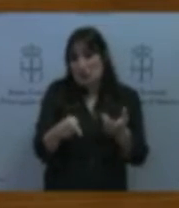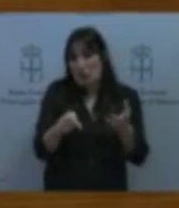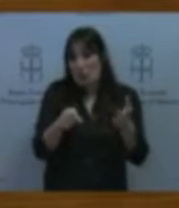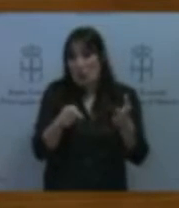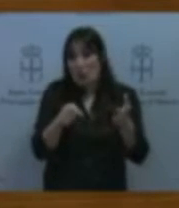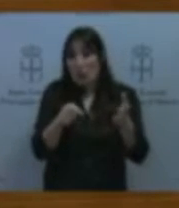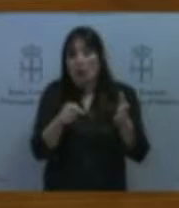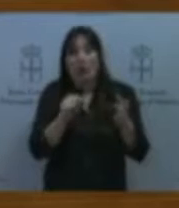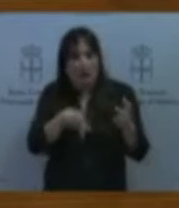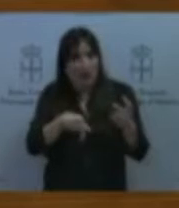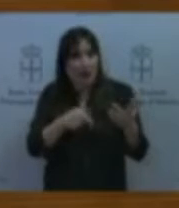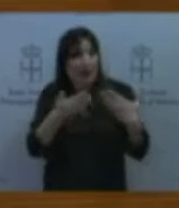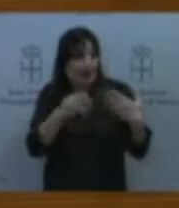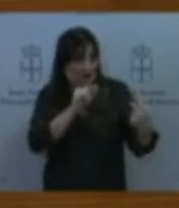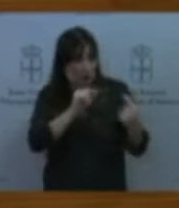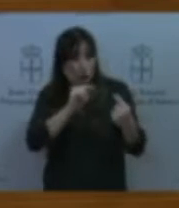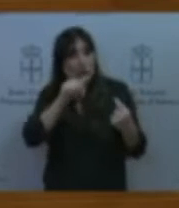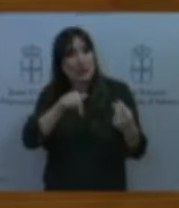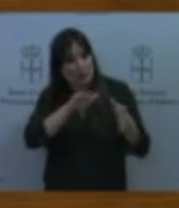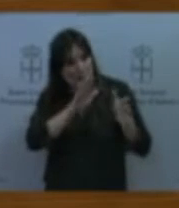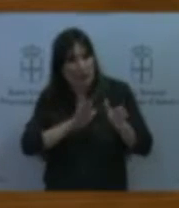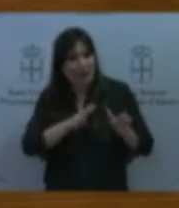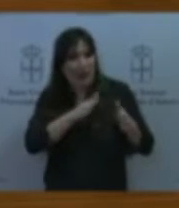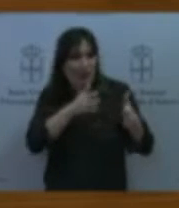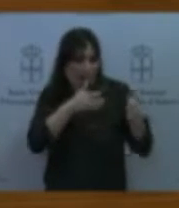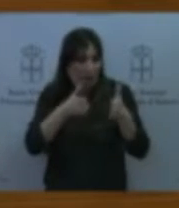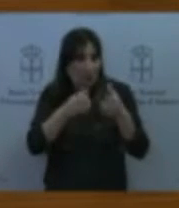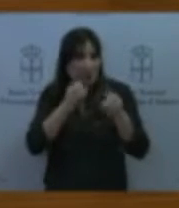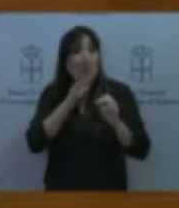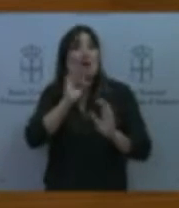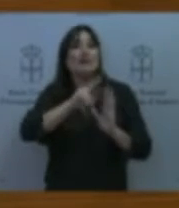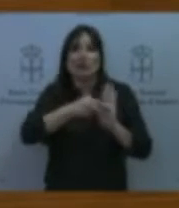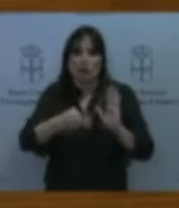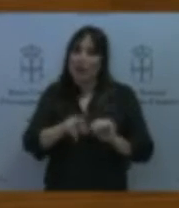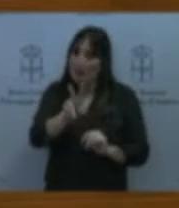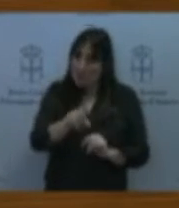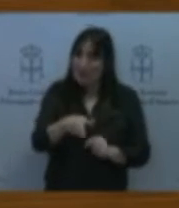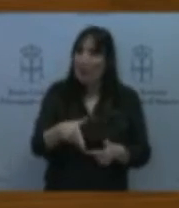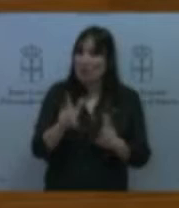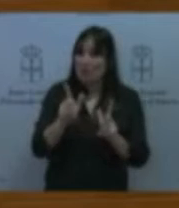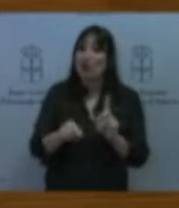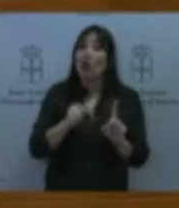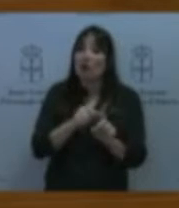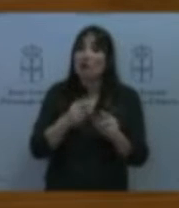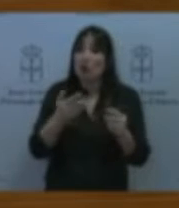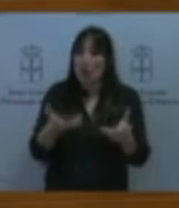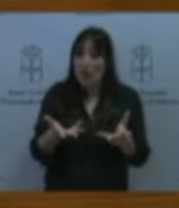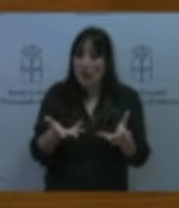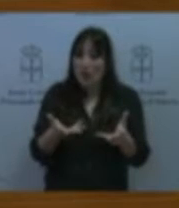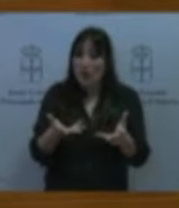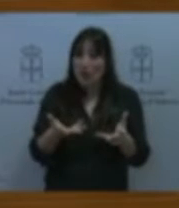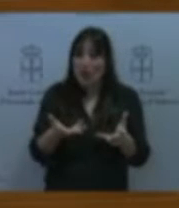esta cámara y que la tecnología lo permitirá. Objetivo abaratar el precio